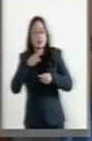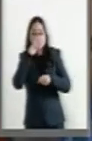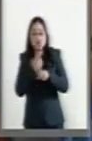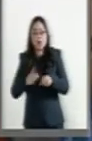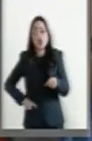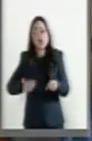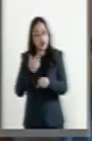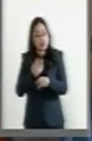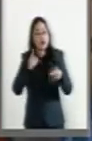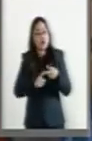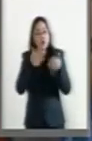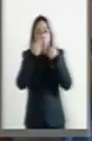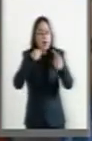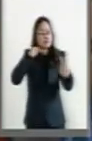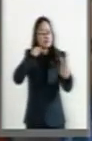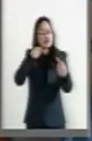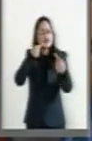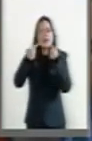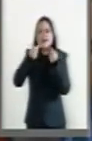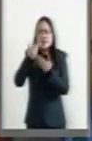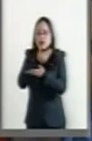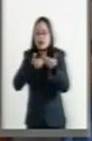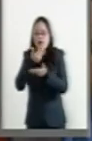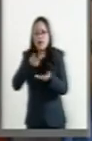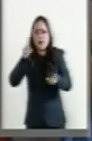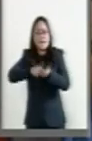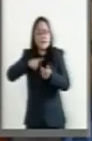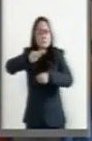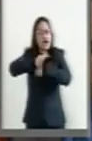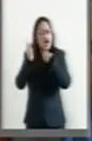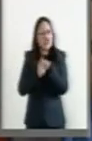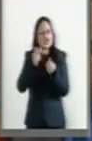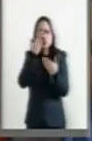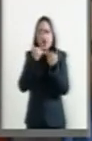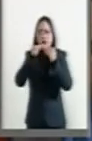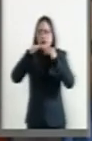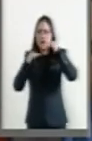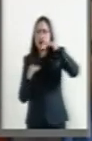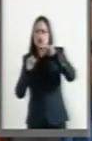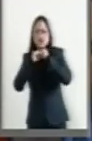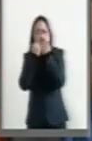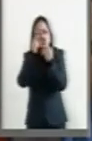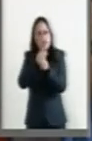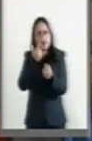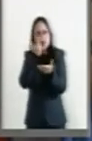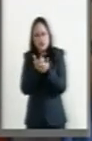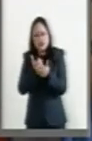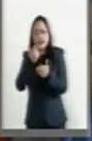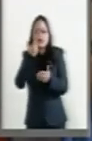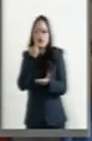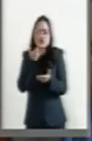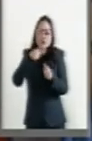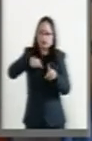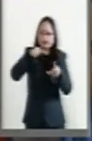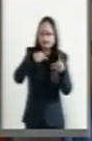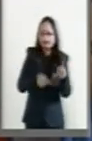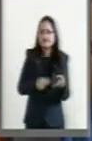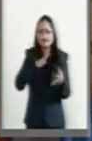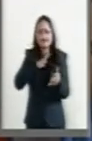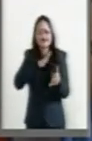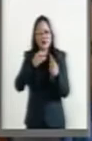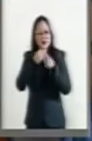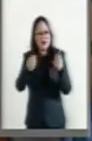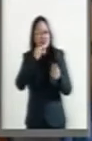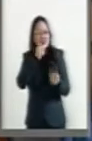no exista capacidad de diálogo. El desorden nacional que crea desigualdad social, política y económica. El desorden nacional que